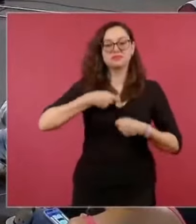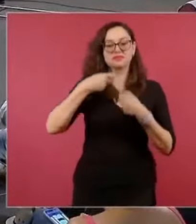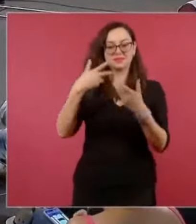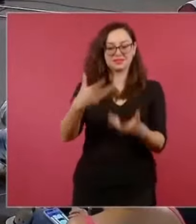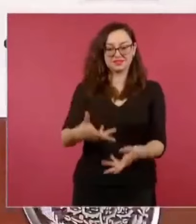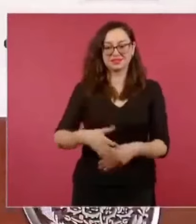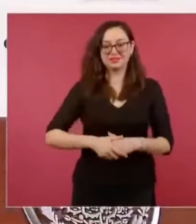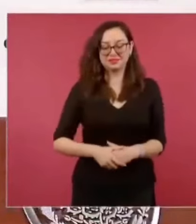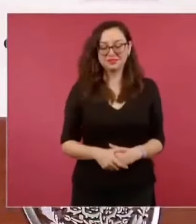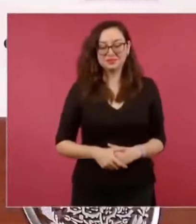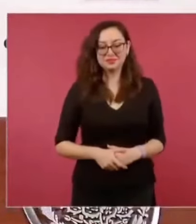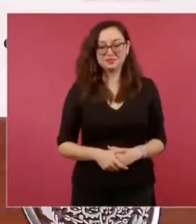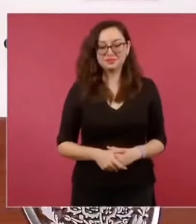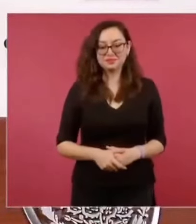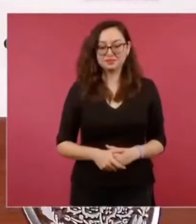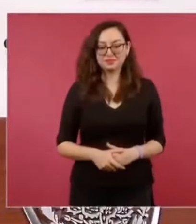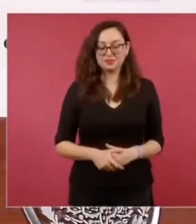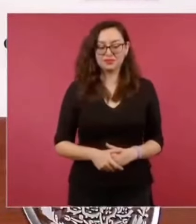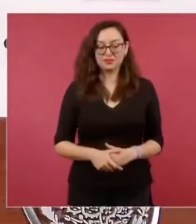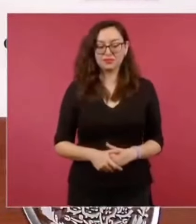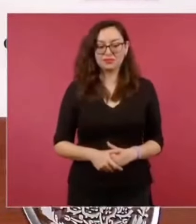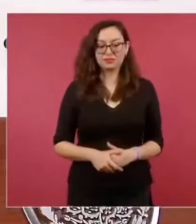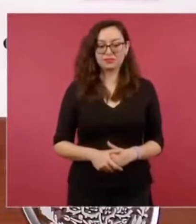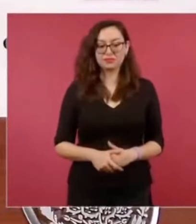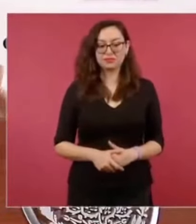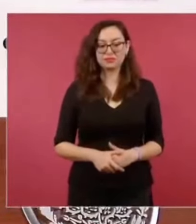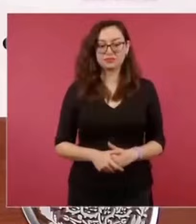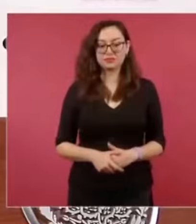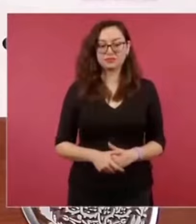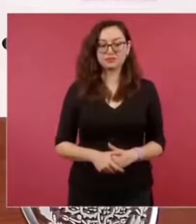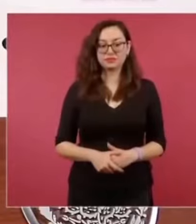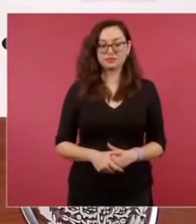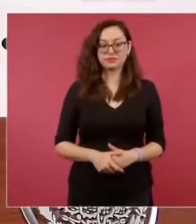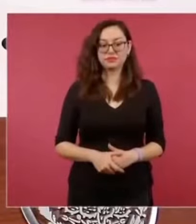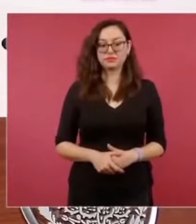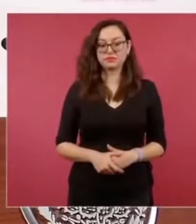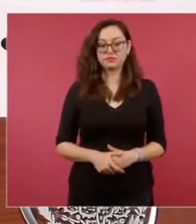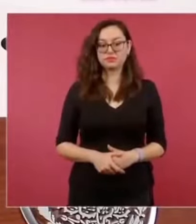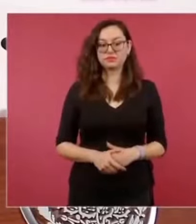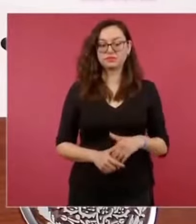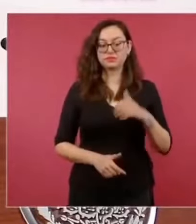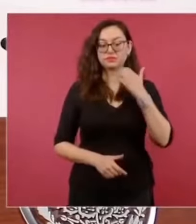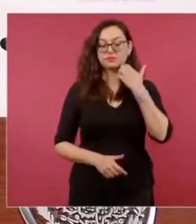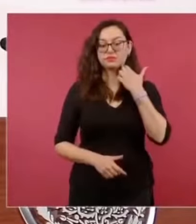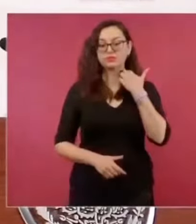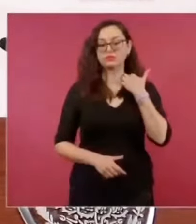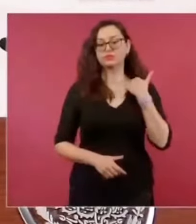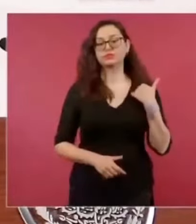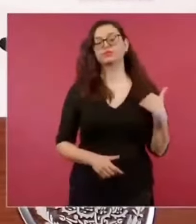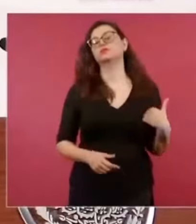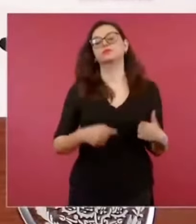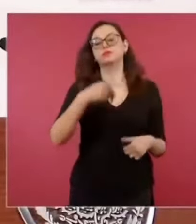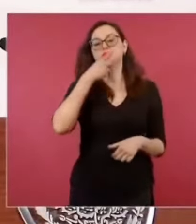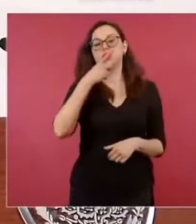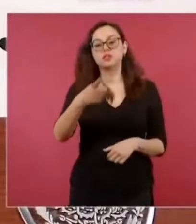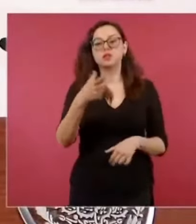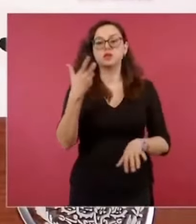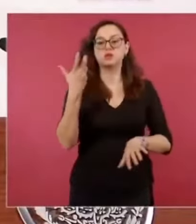que se tiene que mantener la relación con Estados Unidos